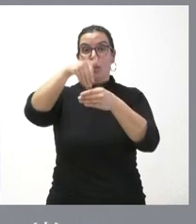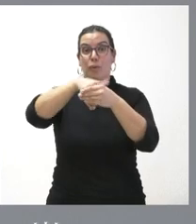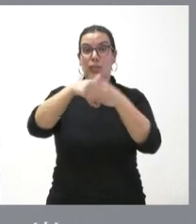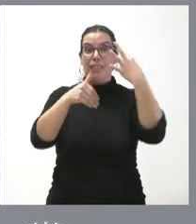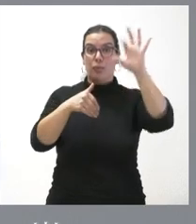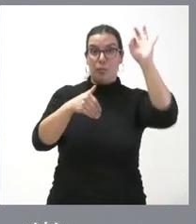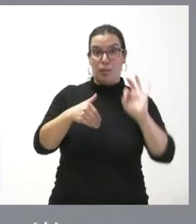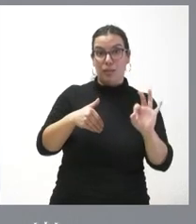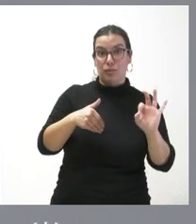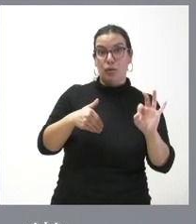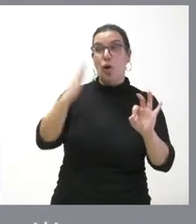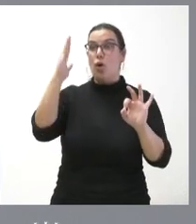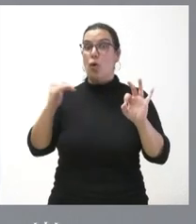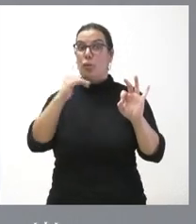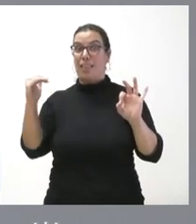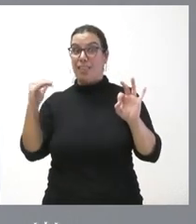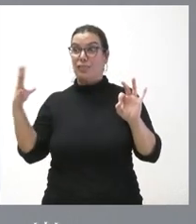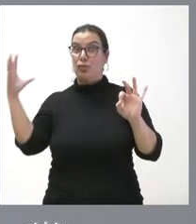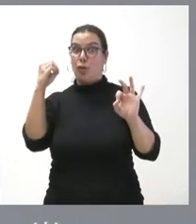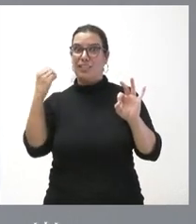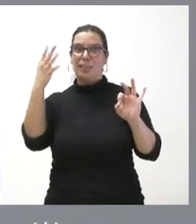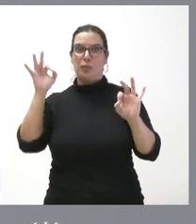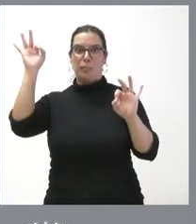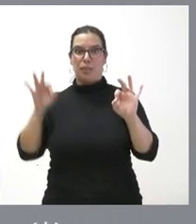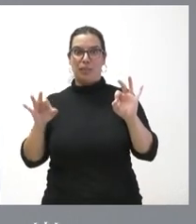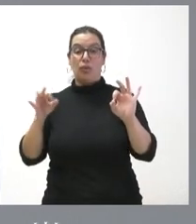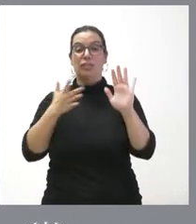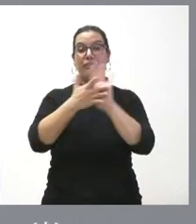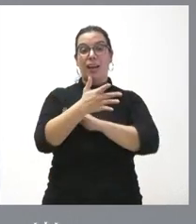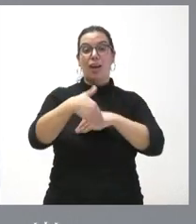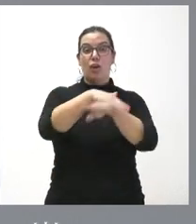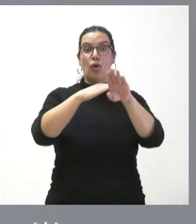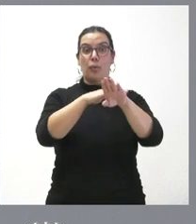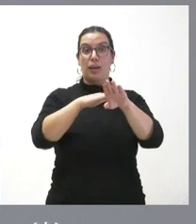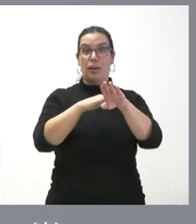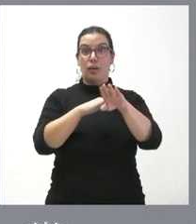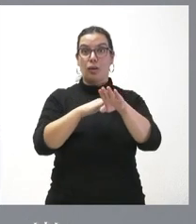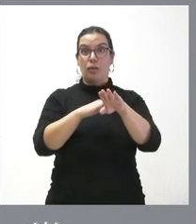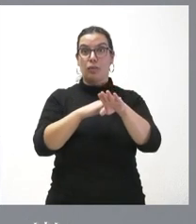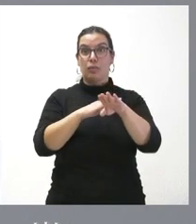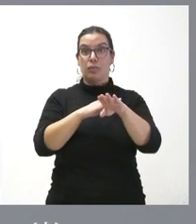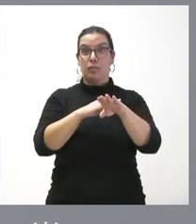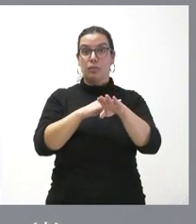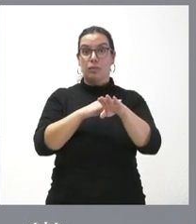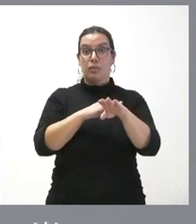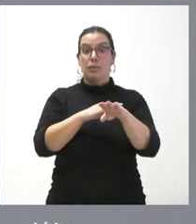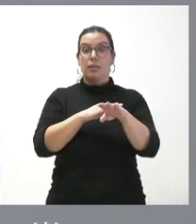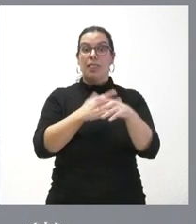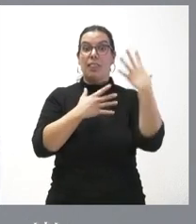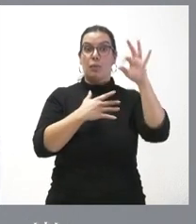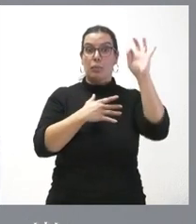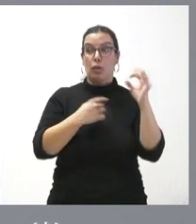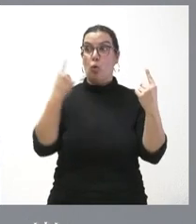comunidades autónomas todas juntas tenemos la otra mitad significa esto que el gobierno con una única comunidad autónoma tiene capacidad de aprobar